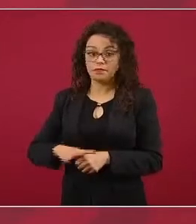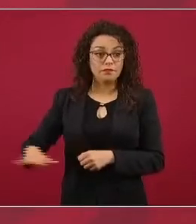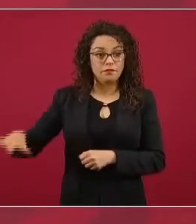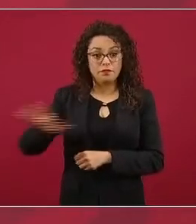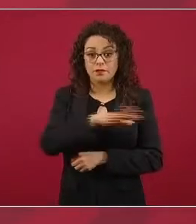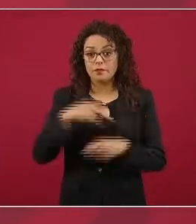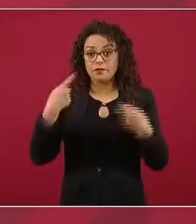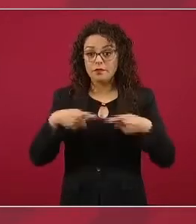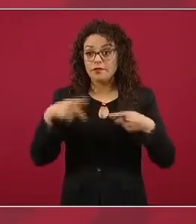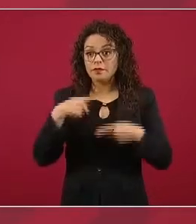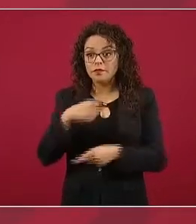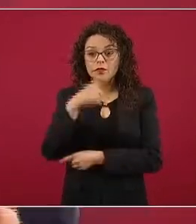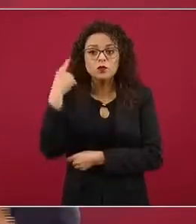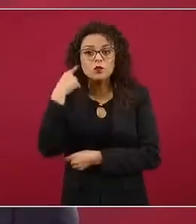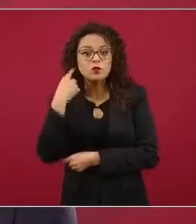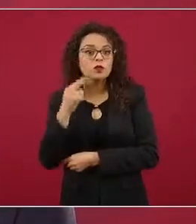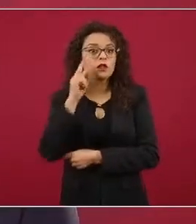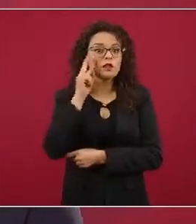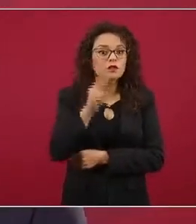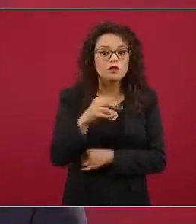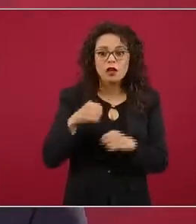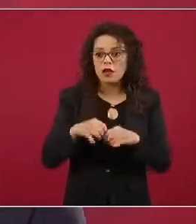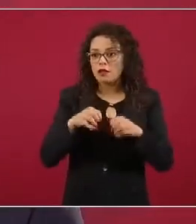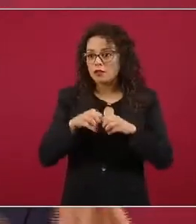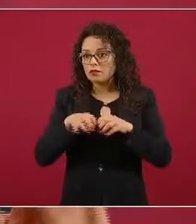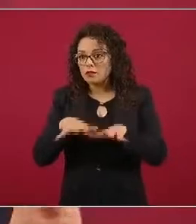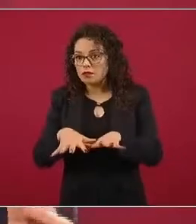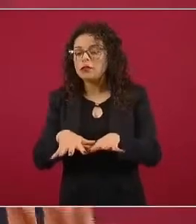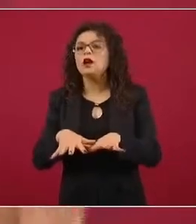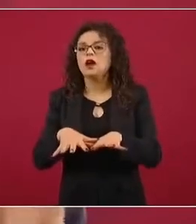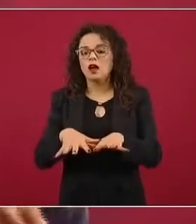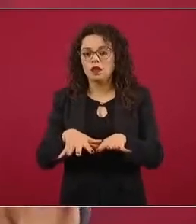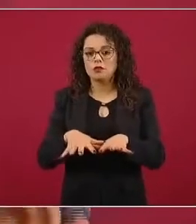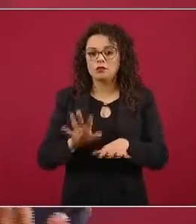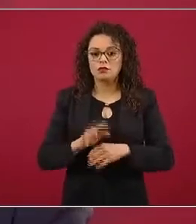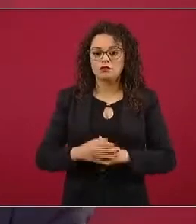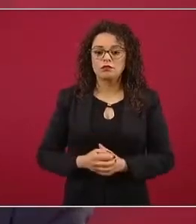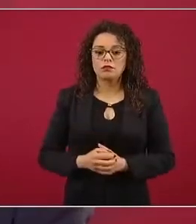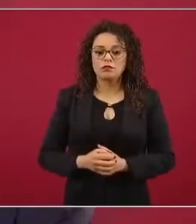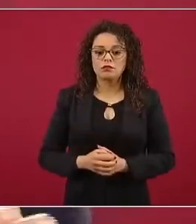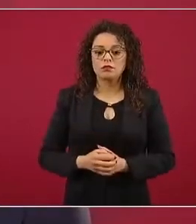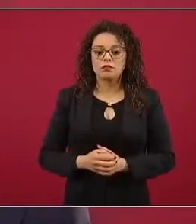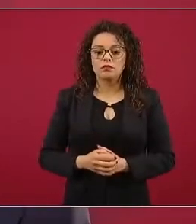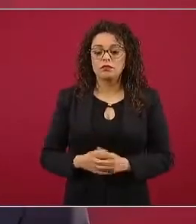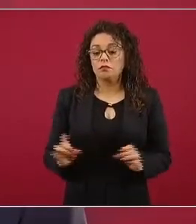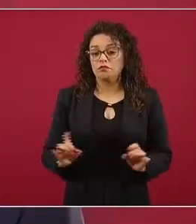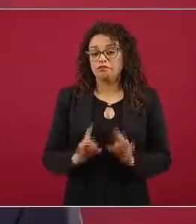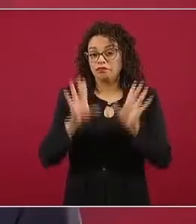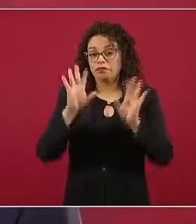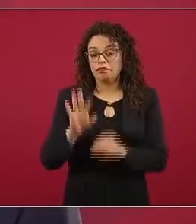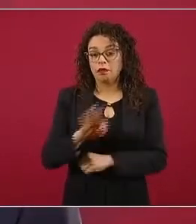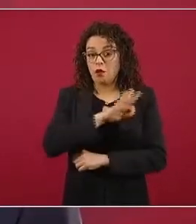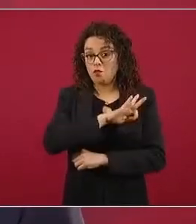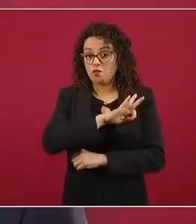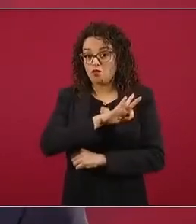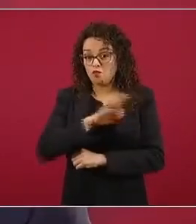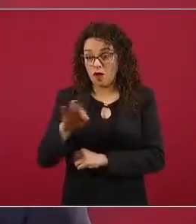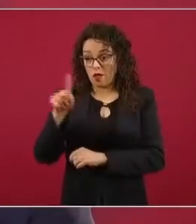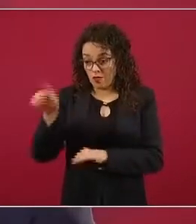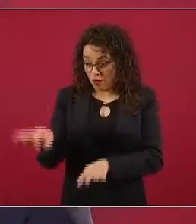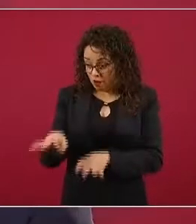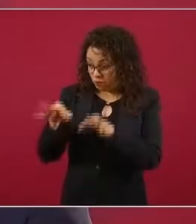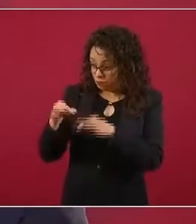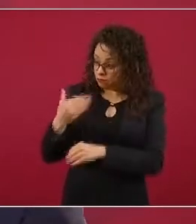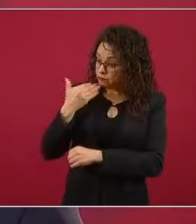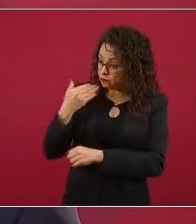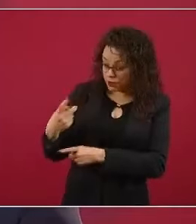información que pueden no guardar proporción, pueden no guardar proporción con la realidad, porque es mucho